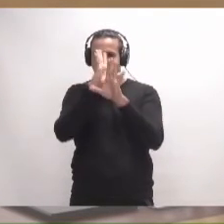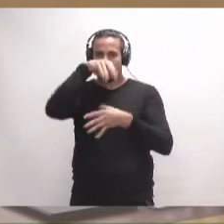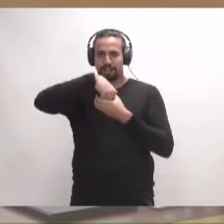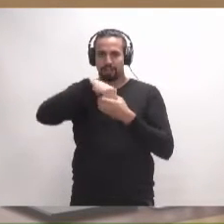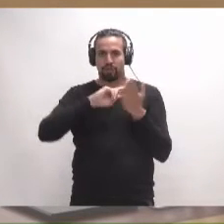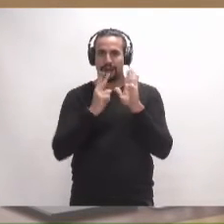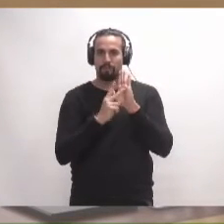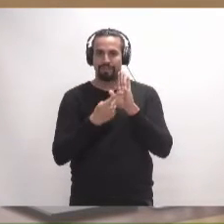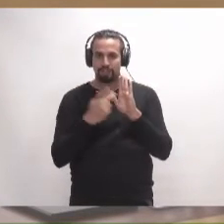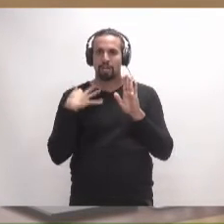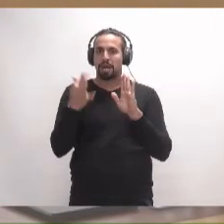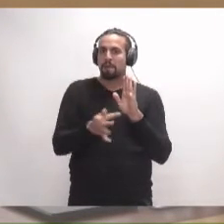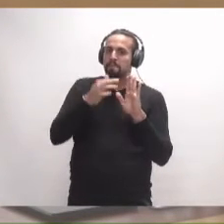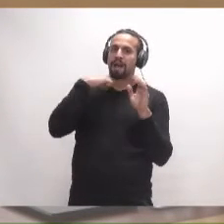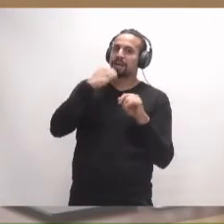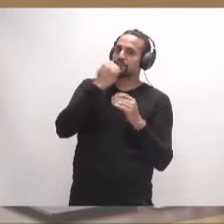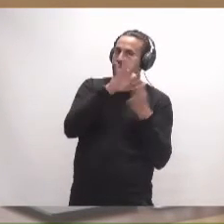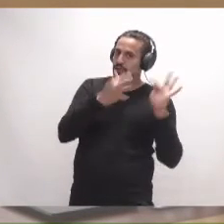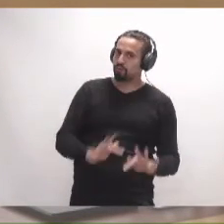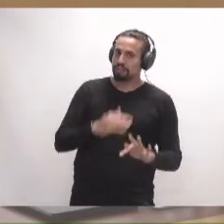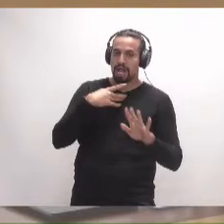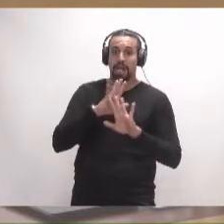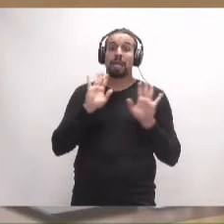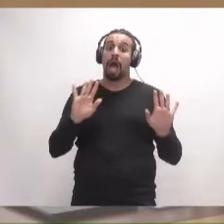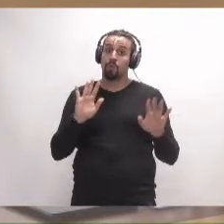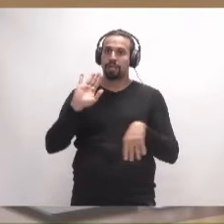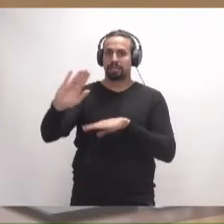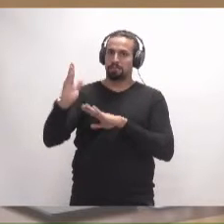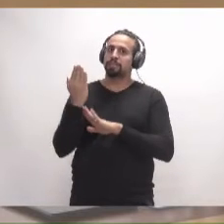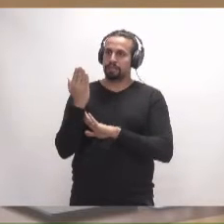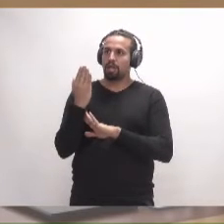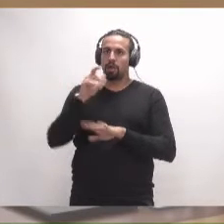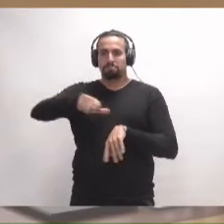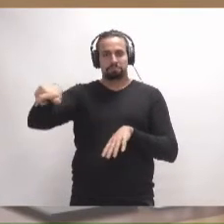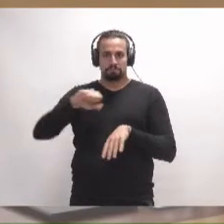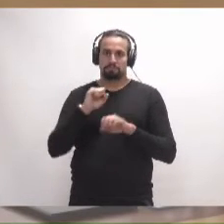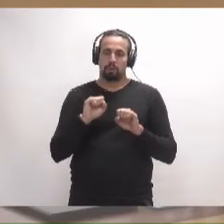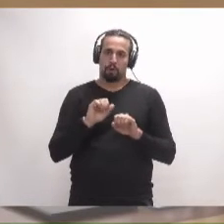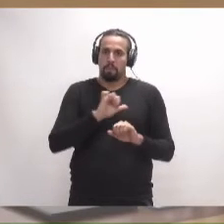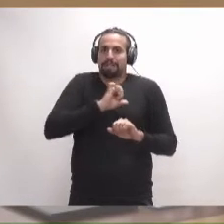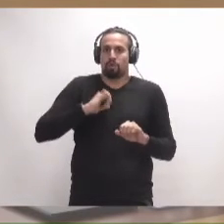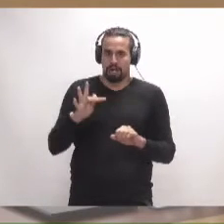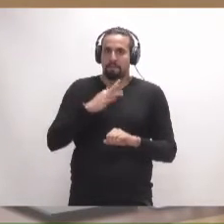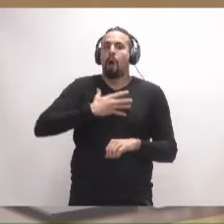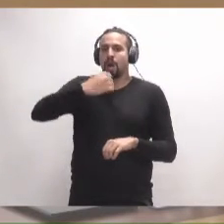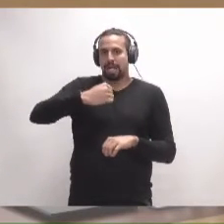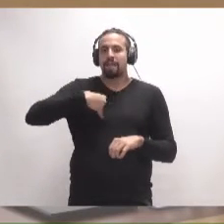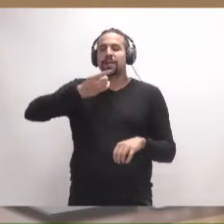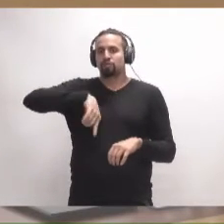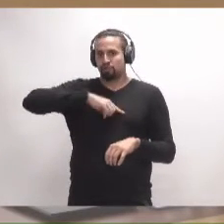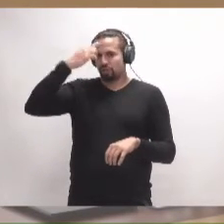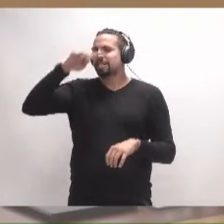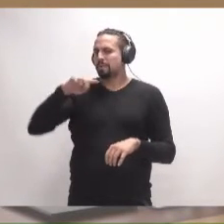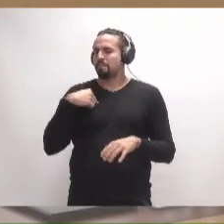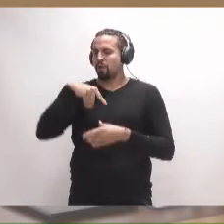modificaciones y de estas reclamaciones presupuestarias, que aunque se han presentado por particulares y por un alcalde, sabemos lo que hay detrás